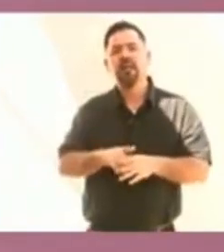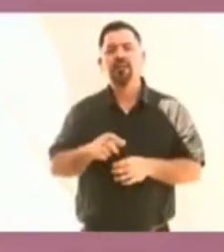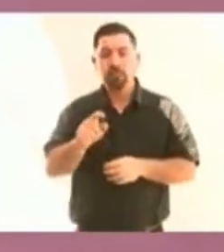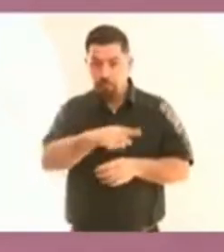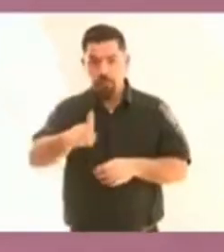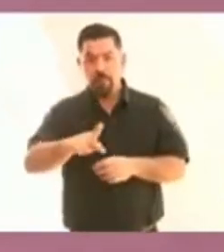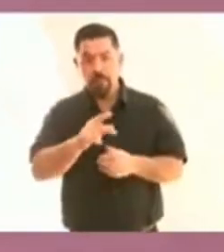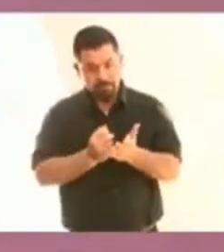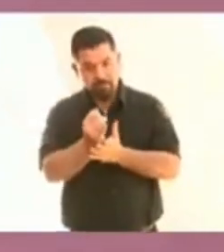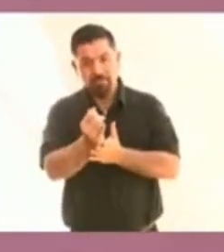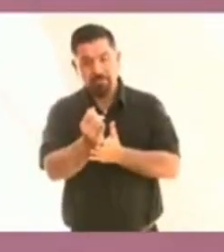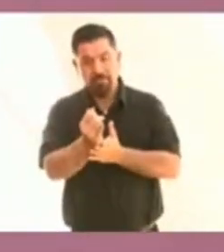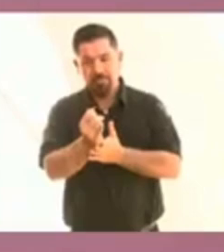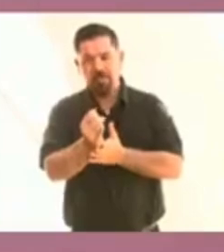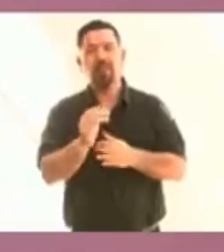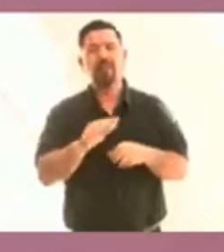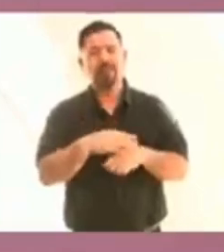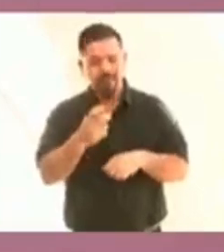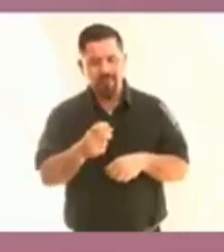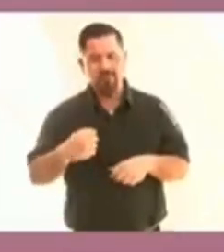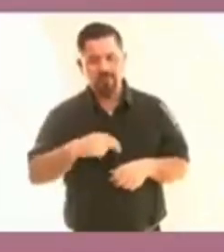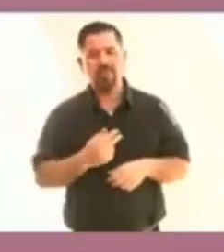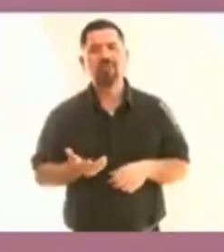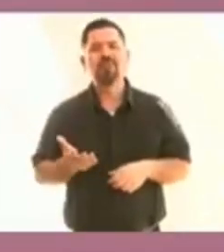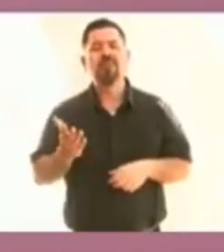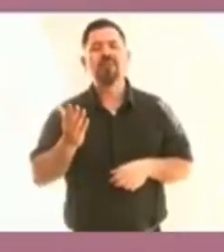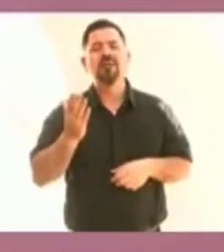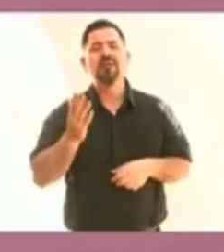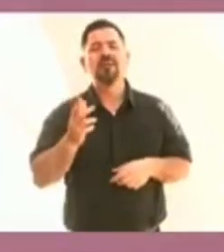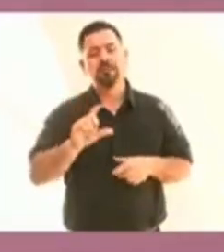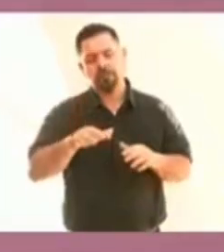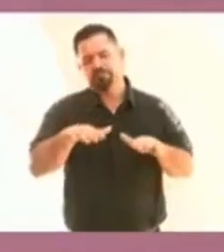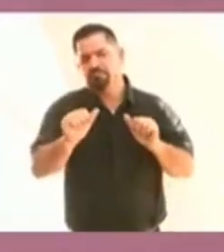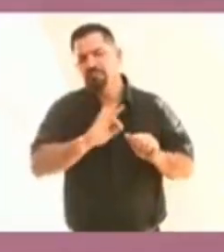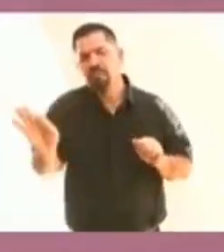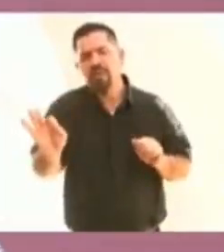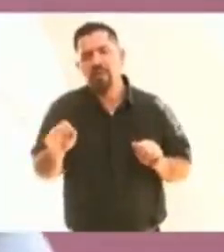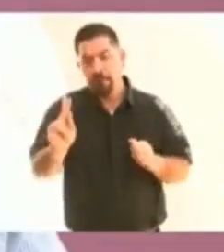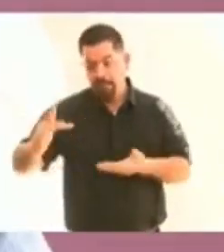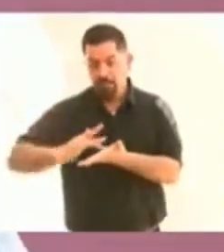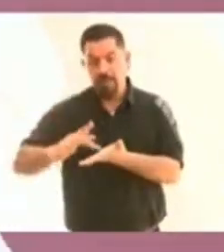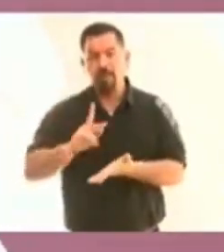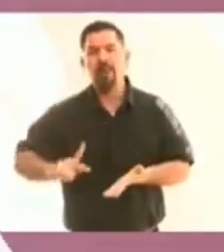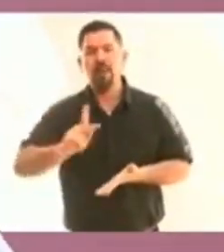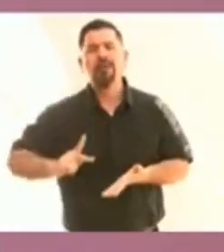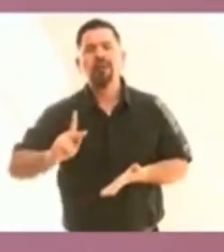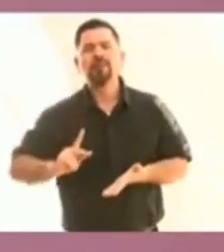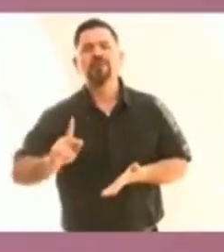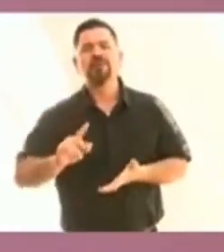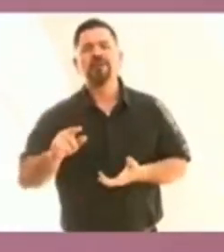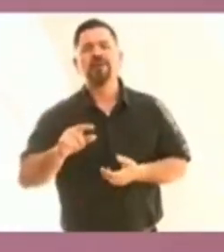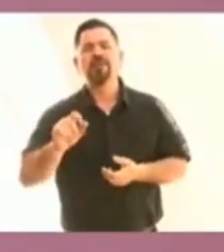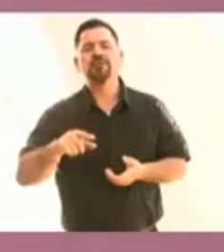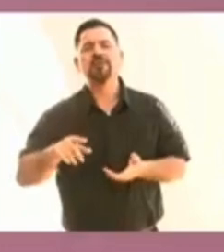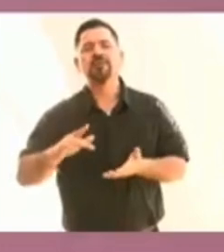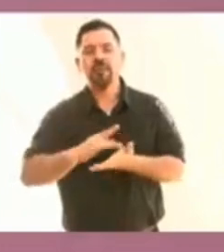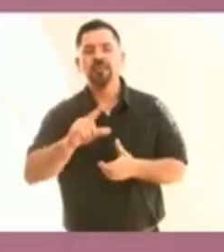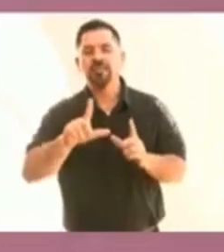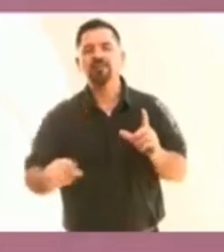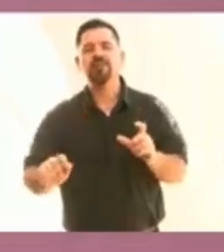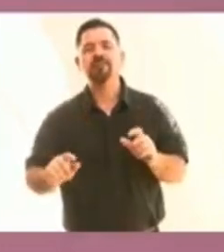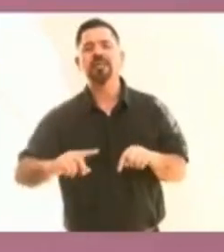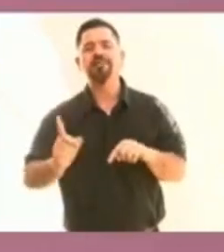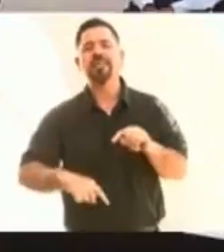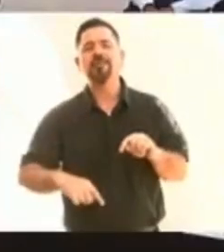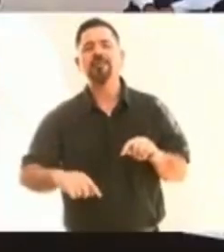el pueblo, entonces tengamos nosotros que retirarnos. En tanto nos apoye el pueblo, pues vamos a seguir gobernando el país.